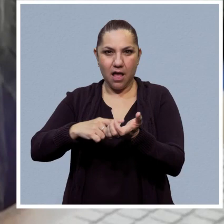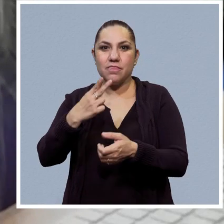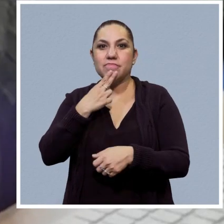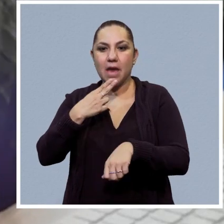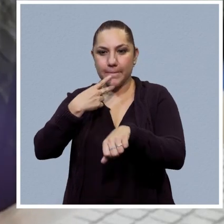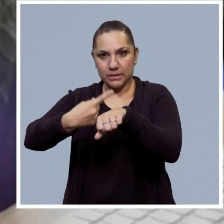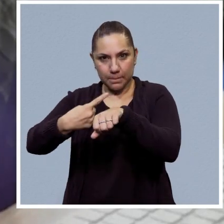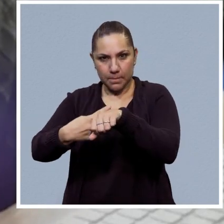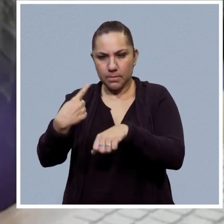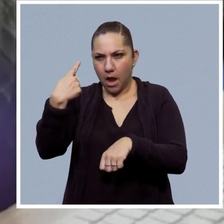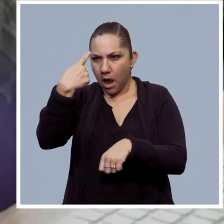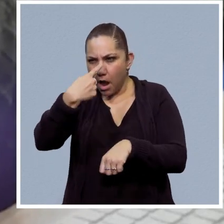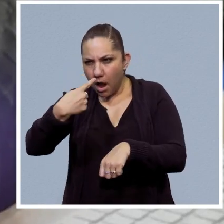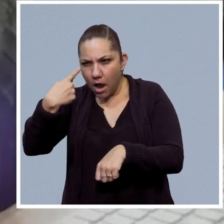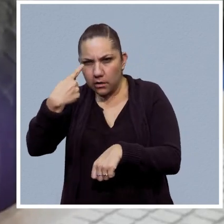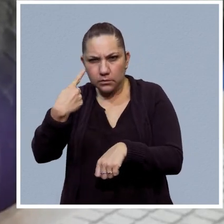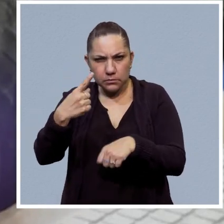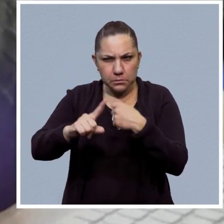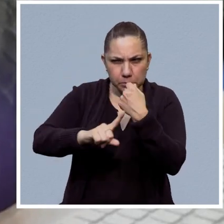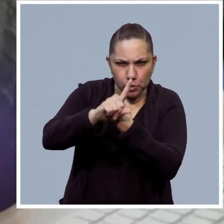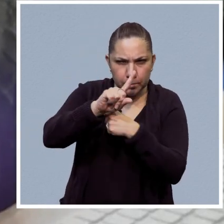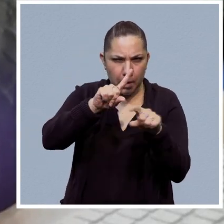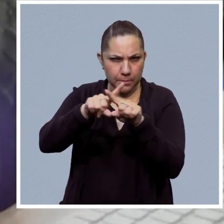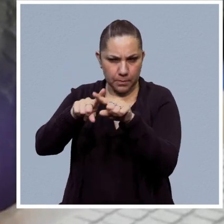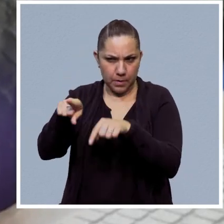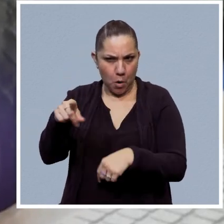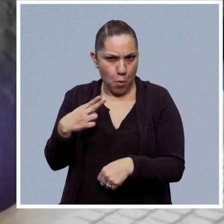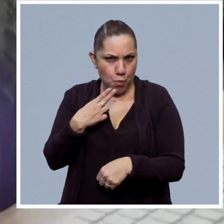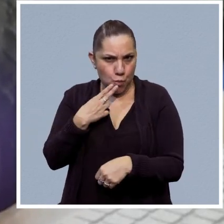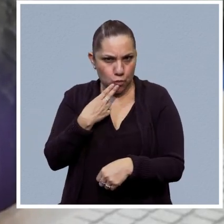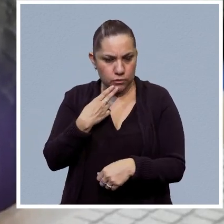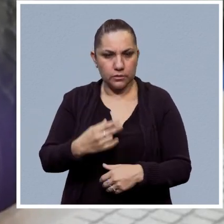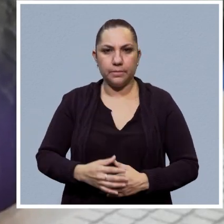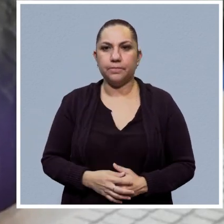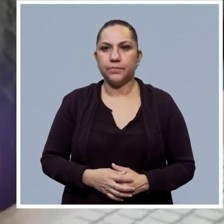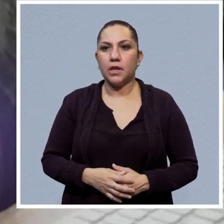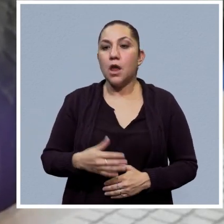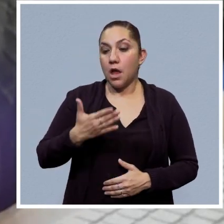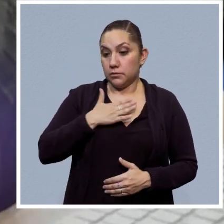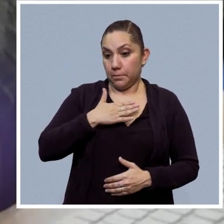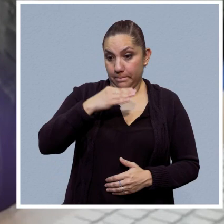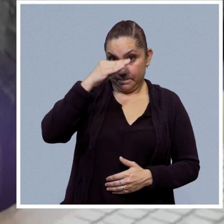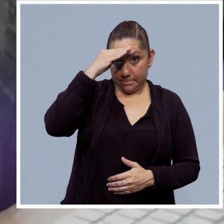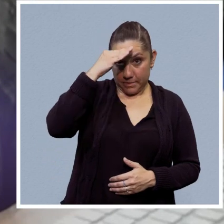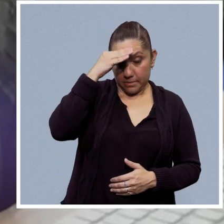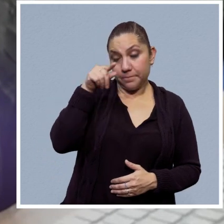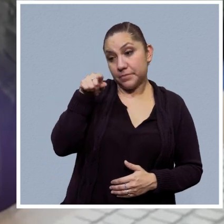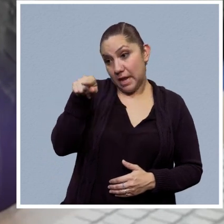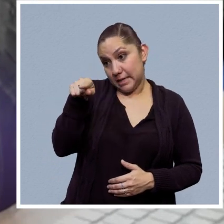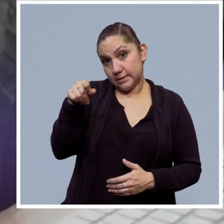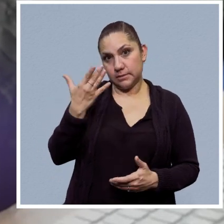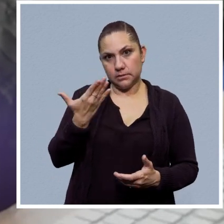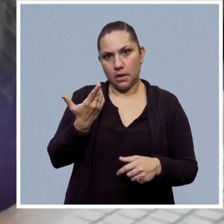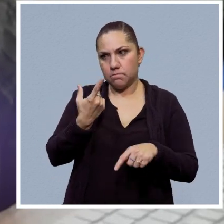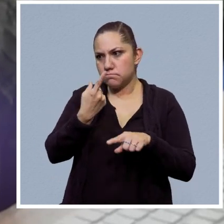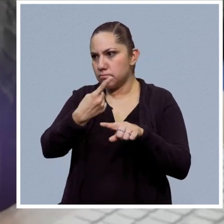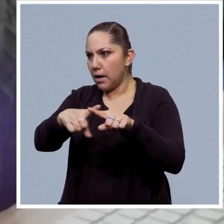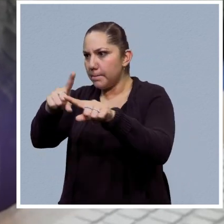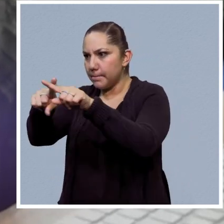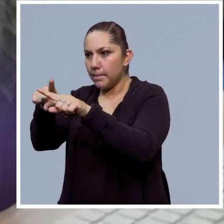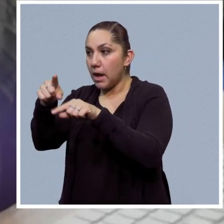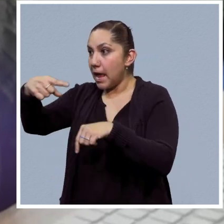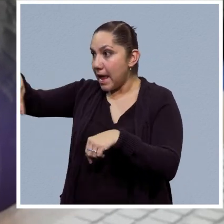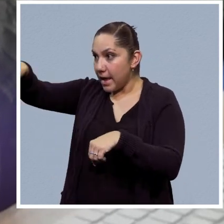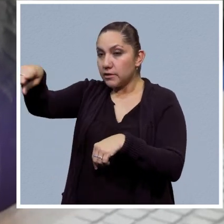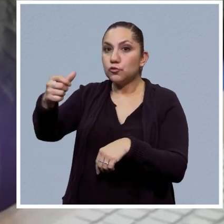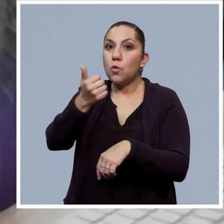importante porque forma parte de uno de los nodos a los cuales los estudiantes se pueden acercar